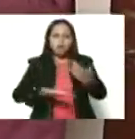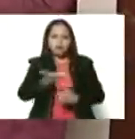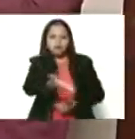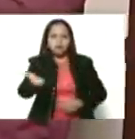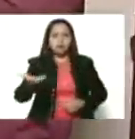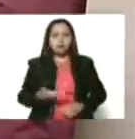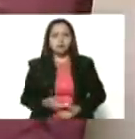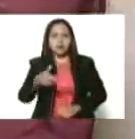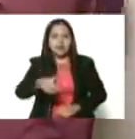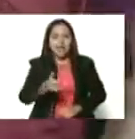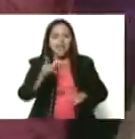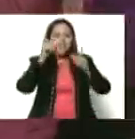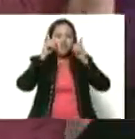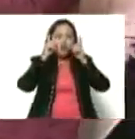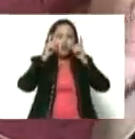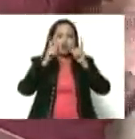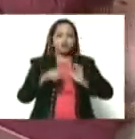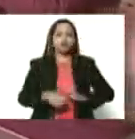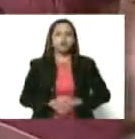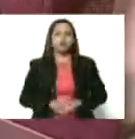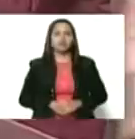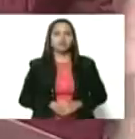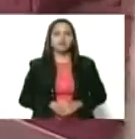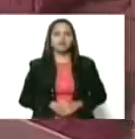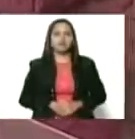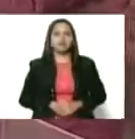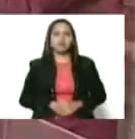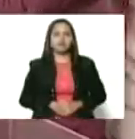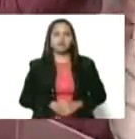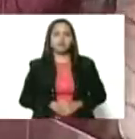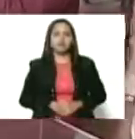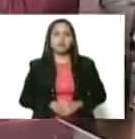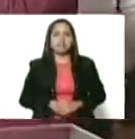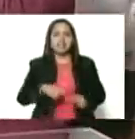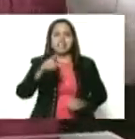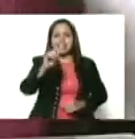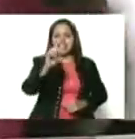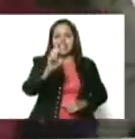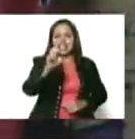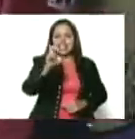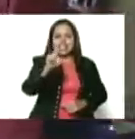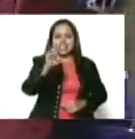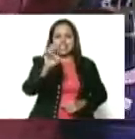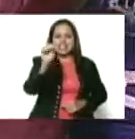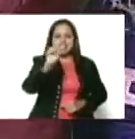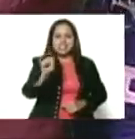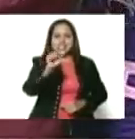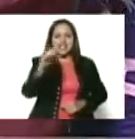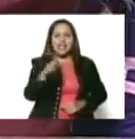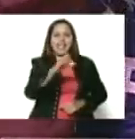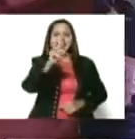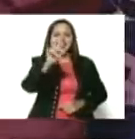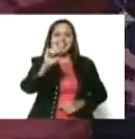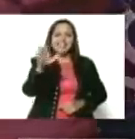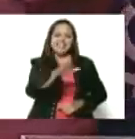Aquí está esta foto de Teresa de la Parra. Muy a la moda para la época.